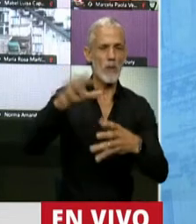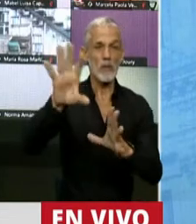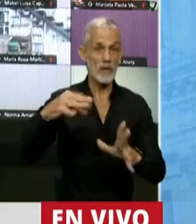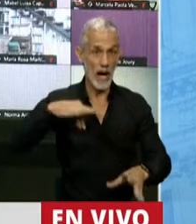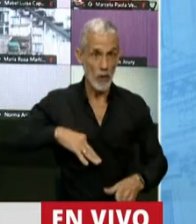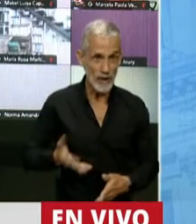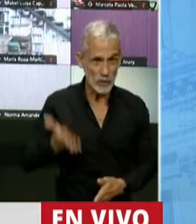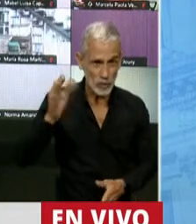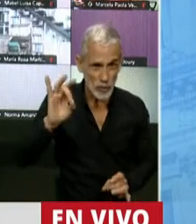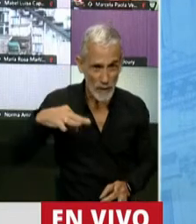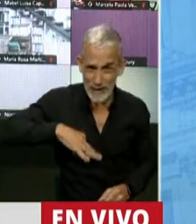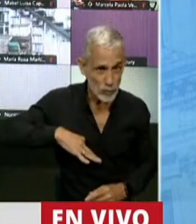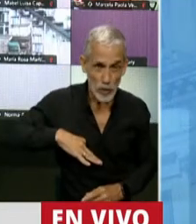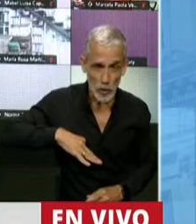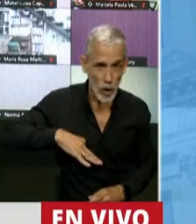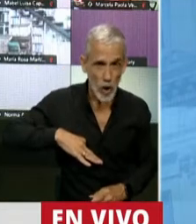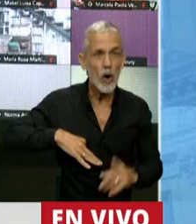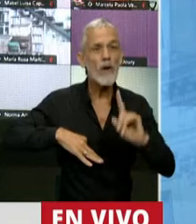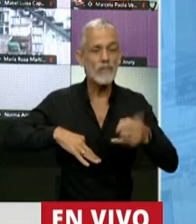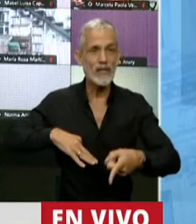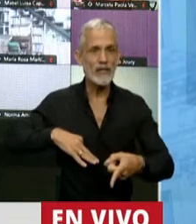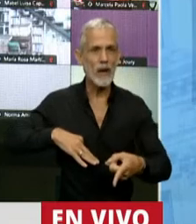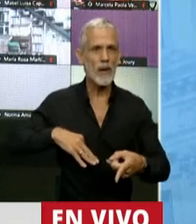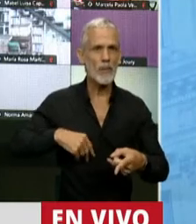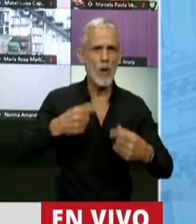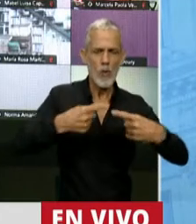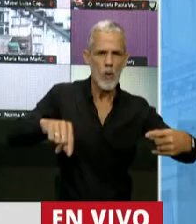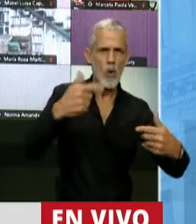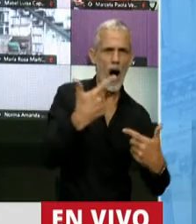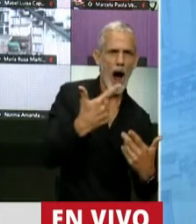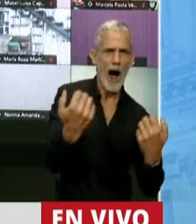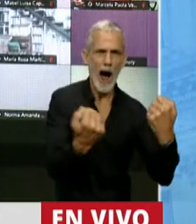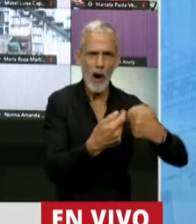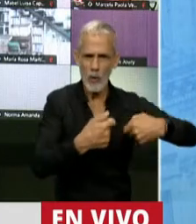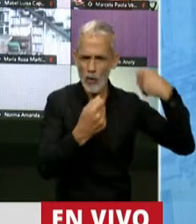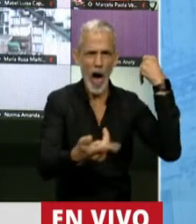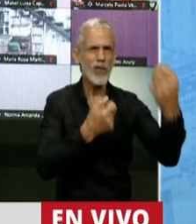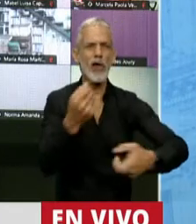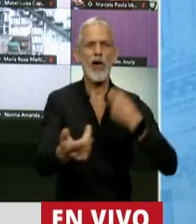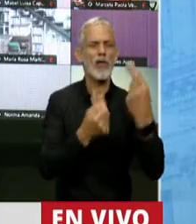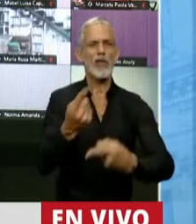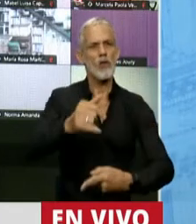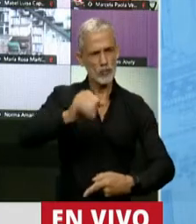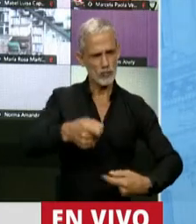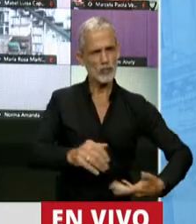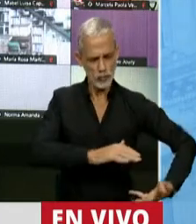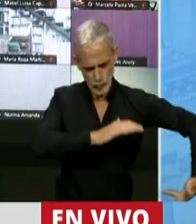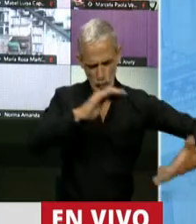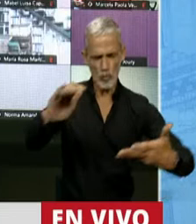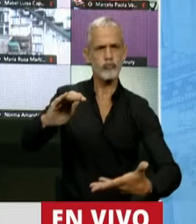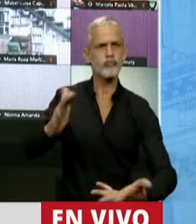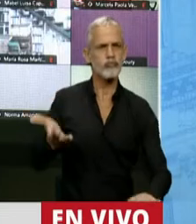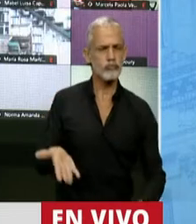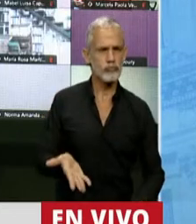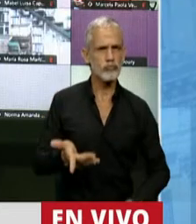salarios, sino además el aumento del equipamiento de la policía. Entonces, esa policía